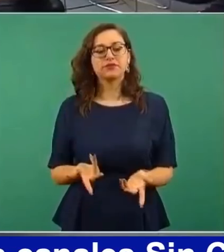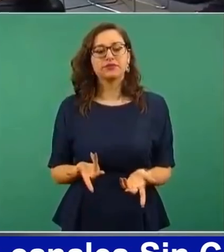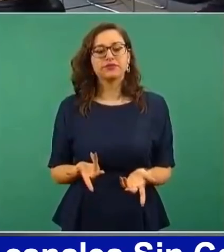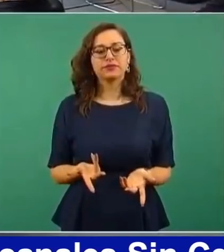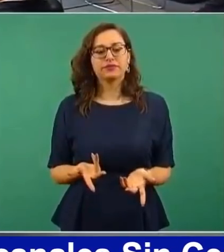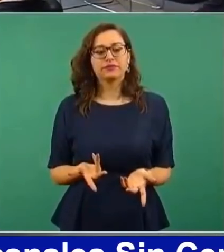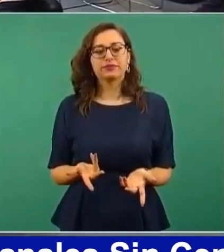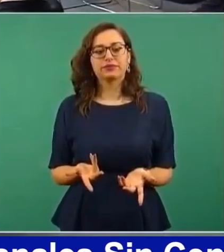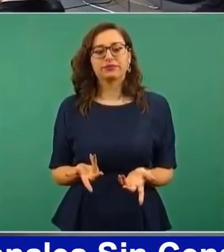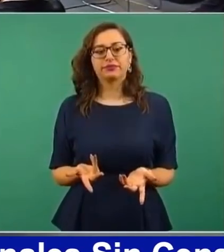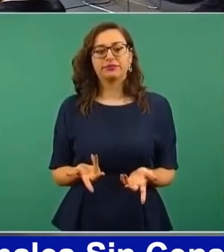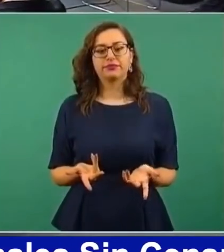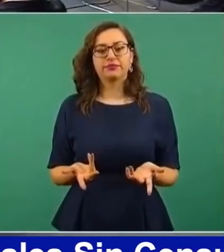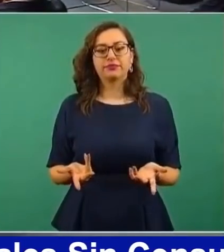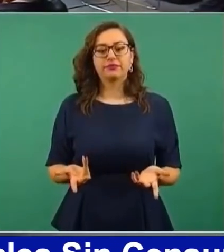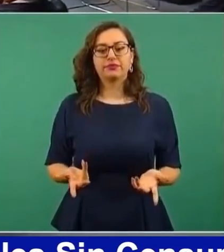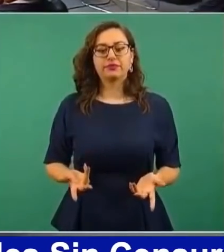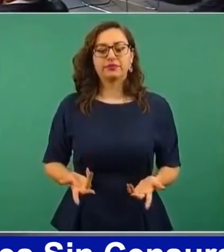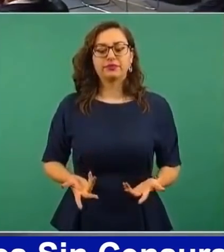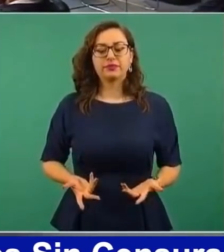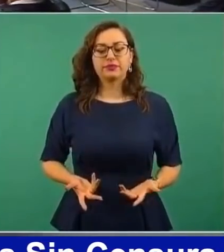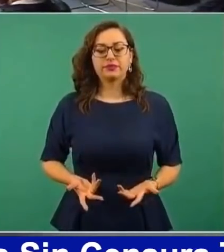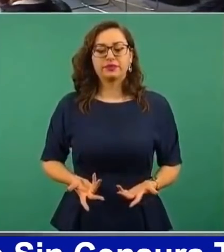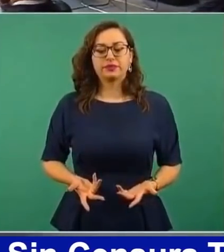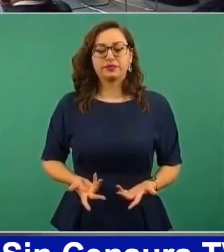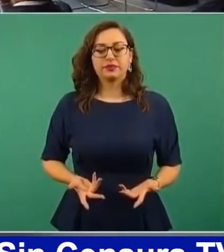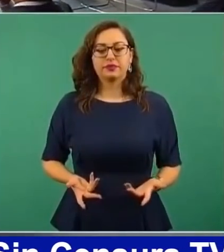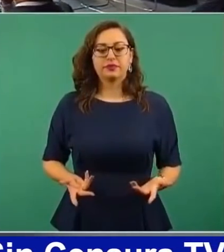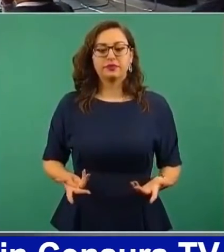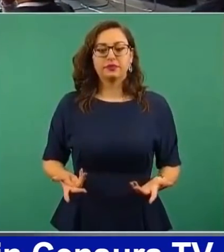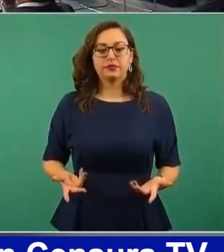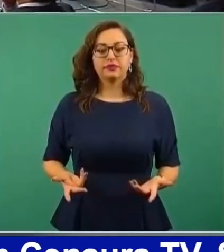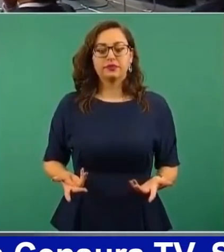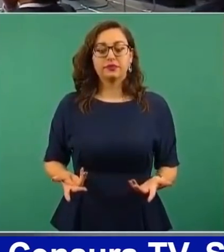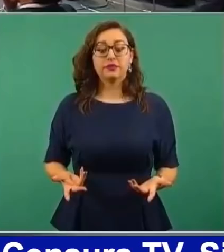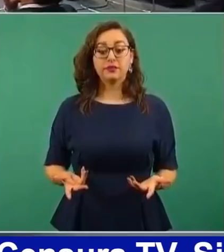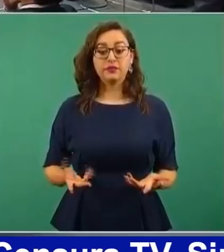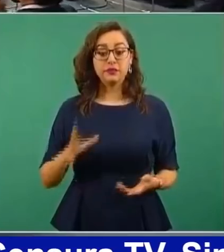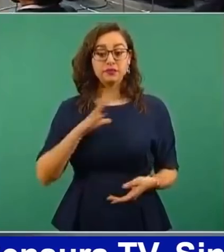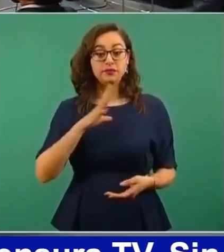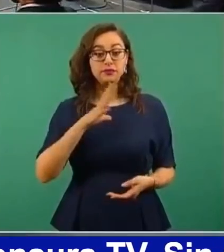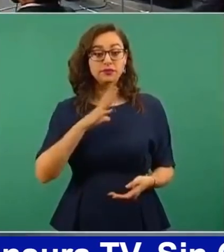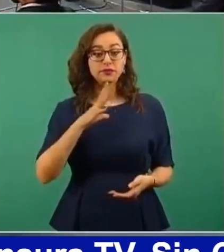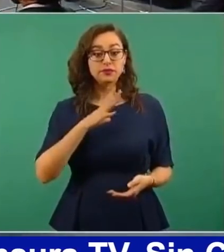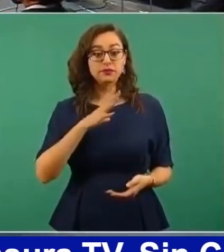¿Nomás que salieron las notas de la forma impresa? Sí, salieron. ¿Las tienen?